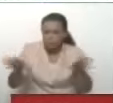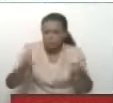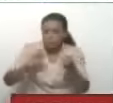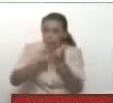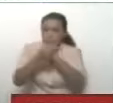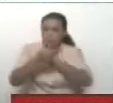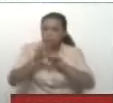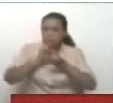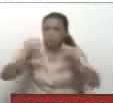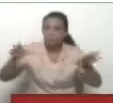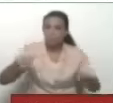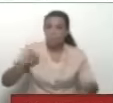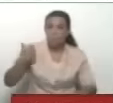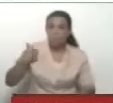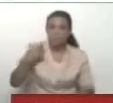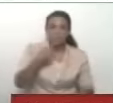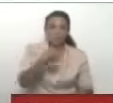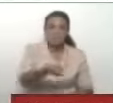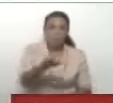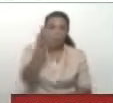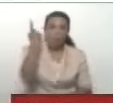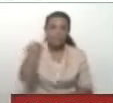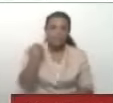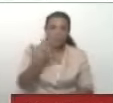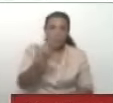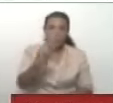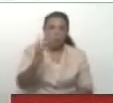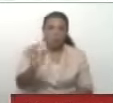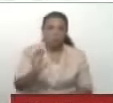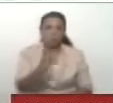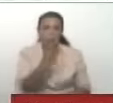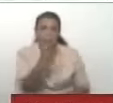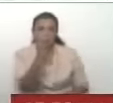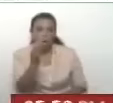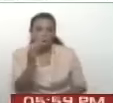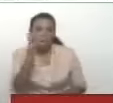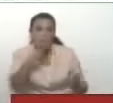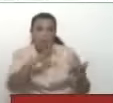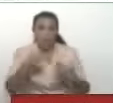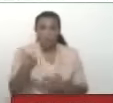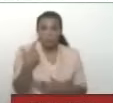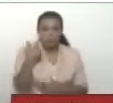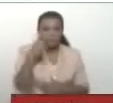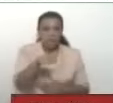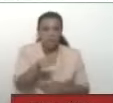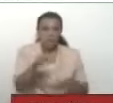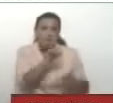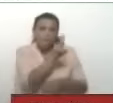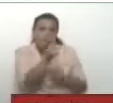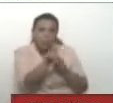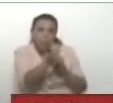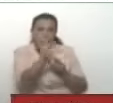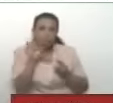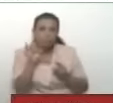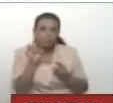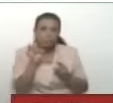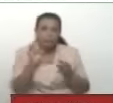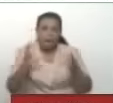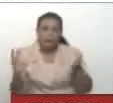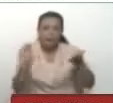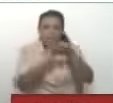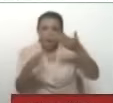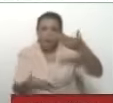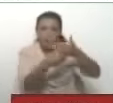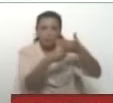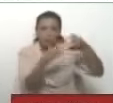distinto. Y aprovechando lo que mencionaba antes. De alguna predisposición o desinformación sobre Venezuela. Anidar algunos conceptos.